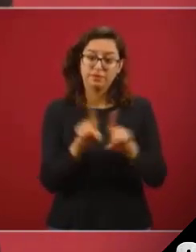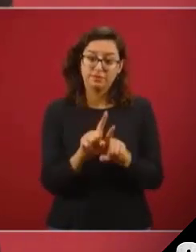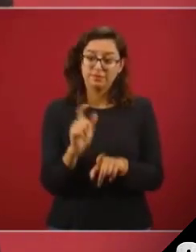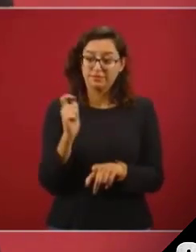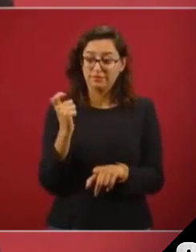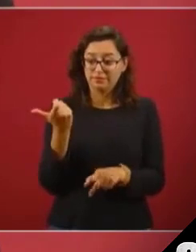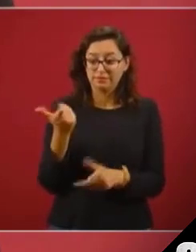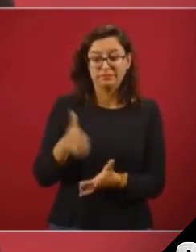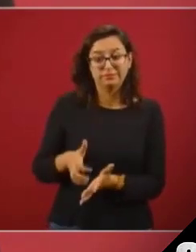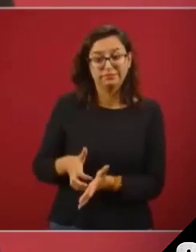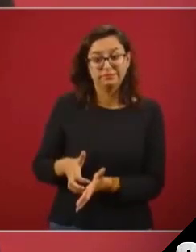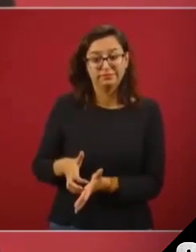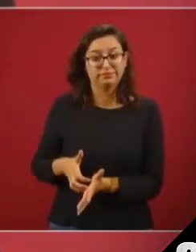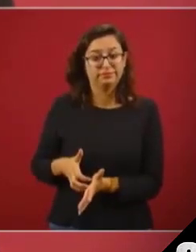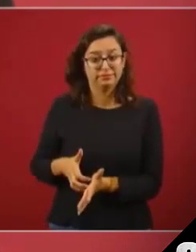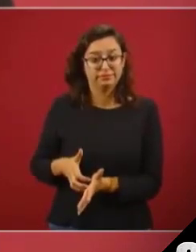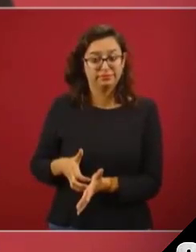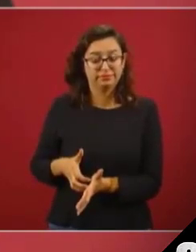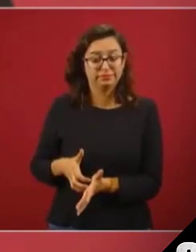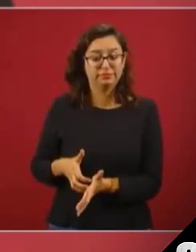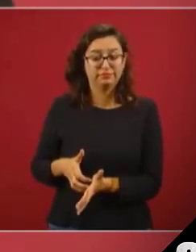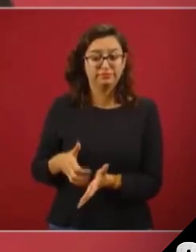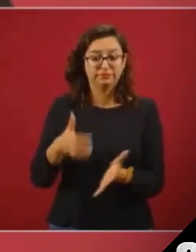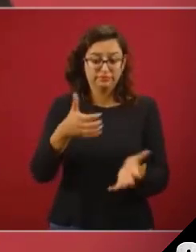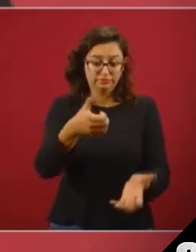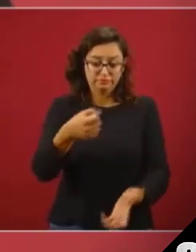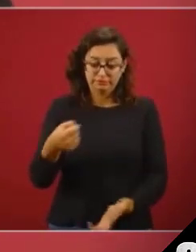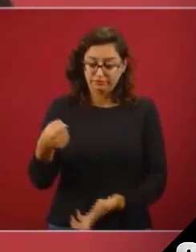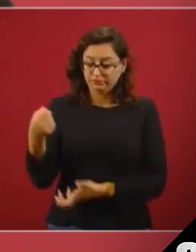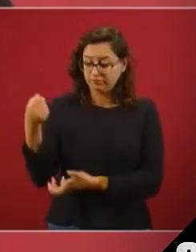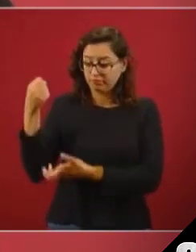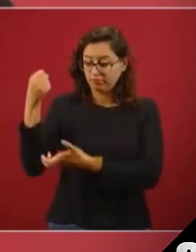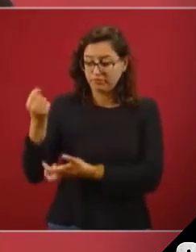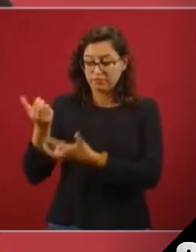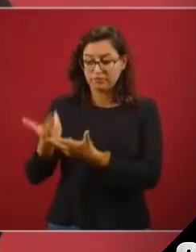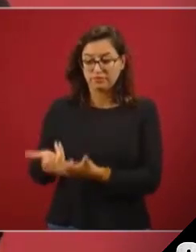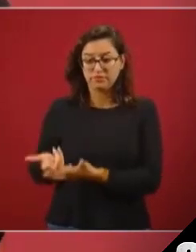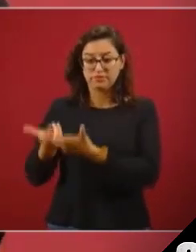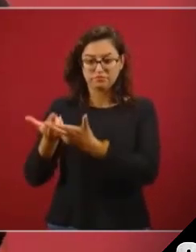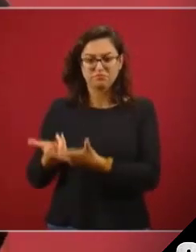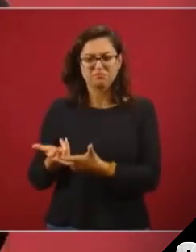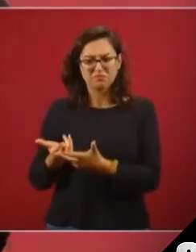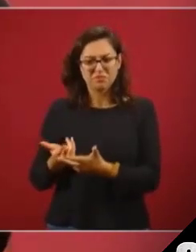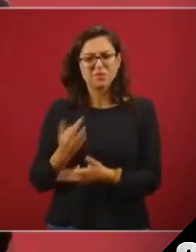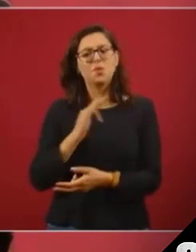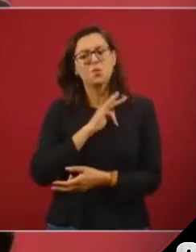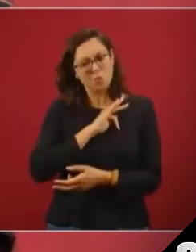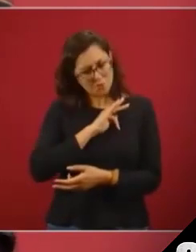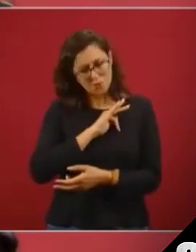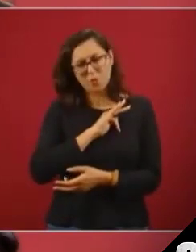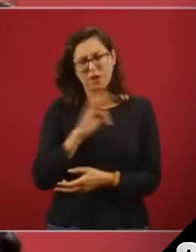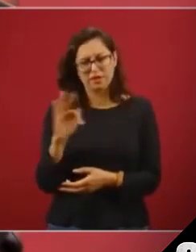en el presupuesto. Lo pueden hacer todavía